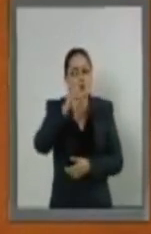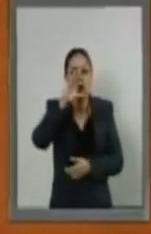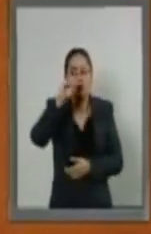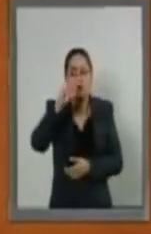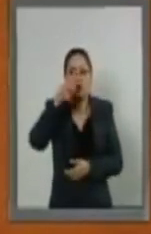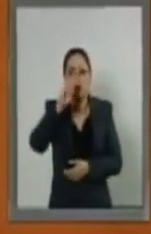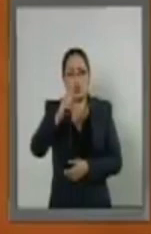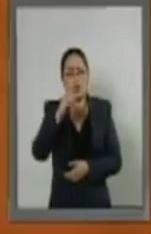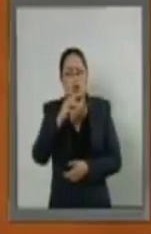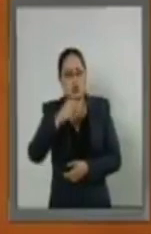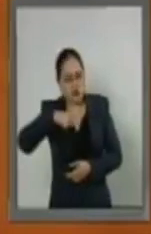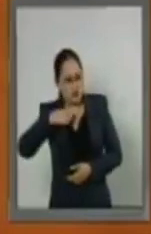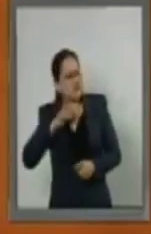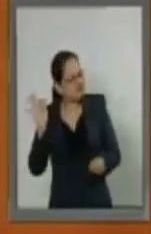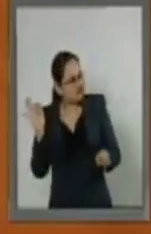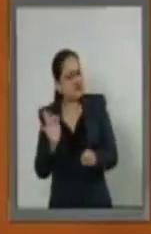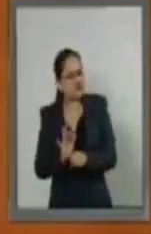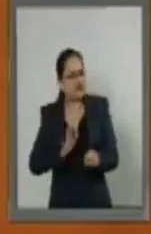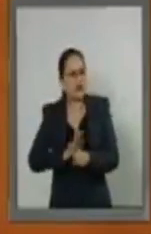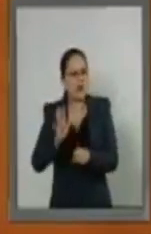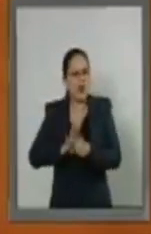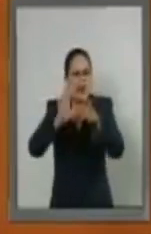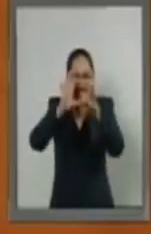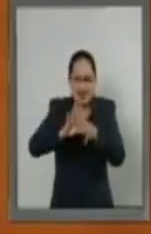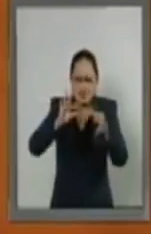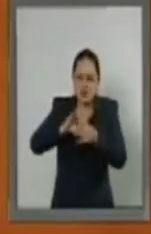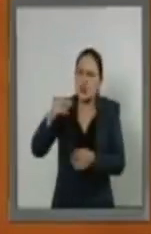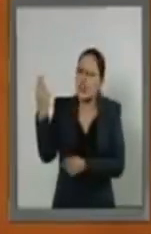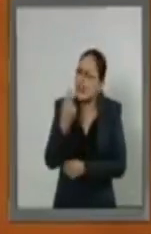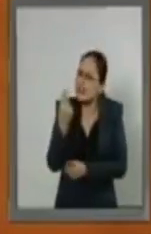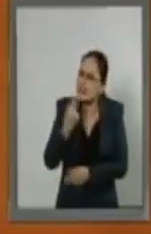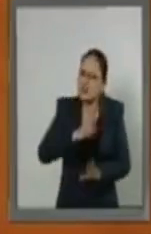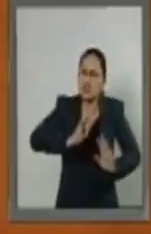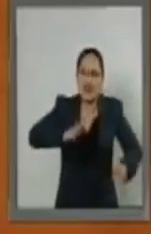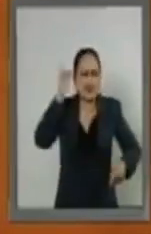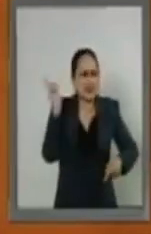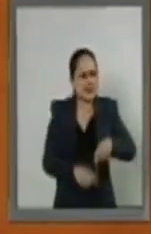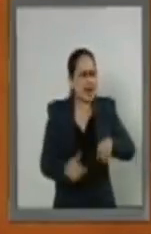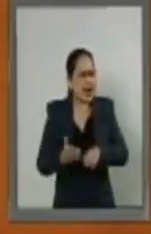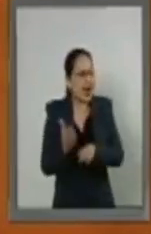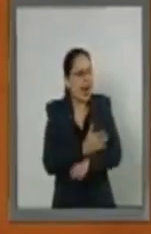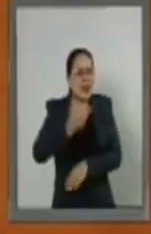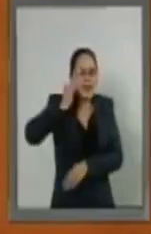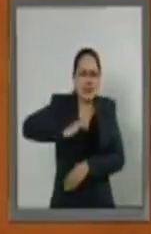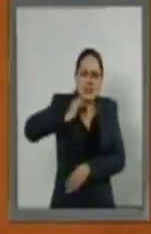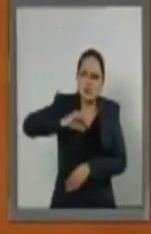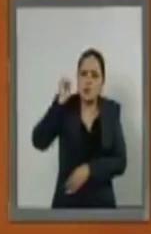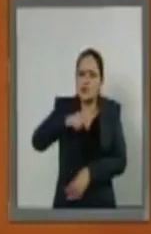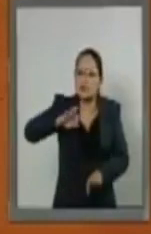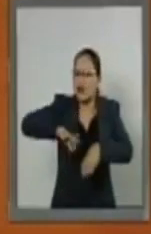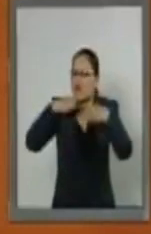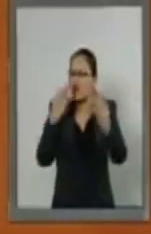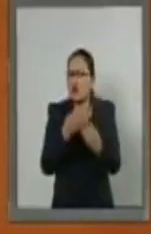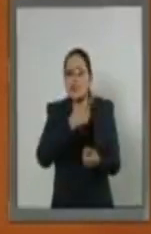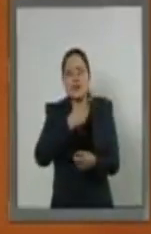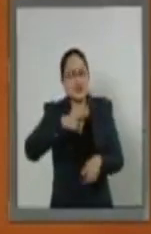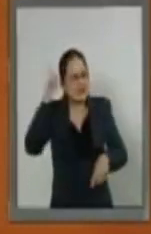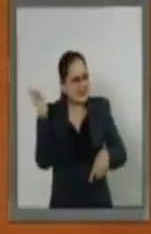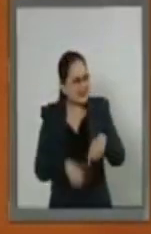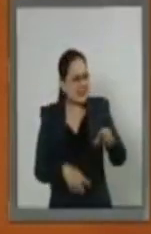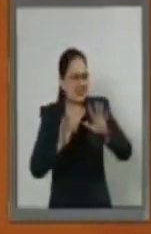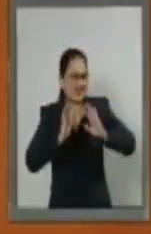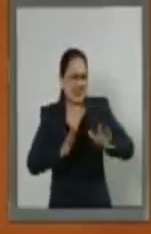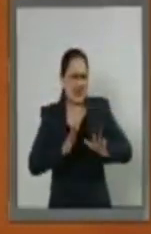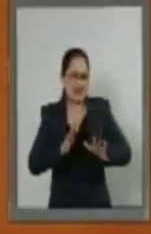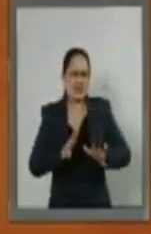defendí su posición, hablé de la necesidad de romper ya con esa estructura de fraude en los